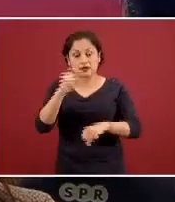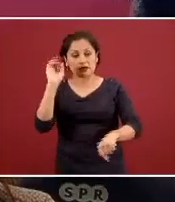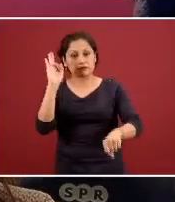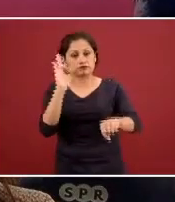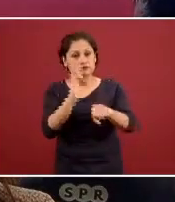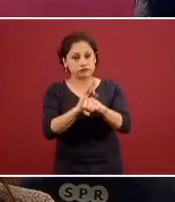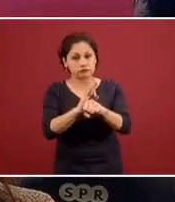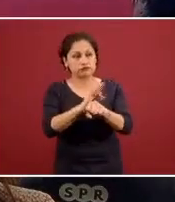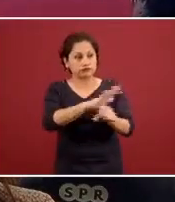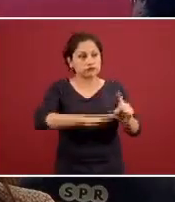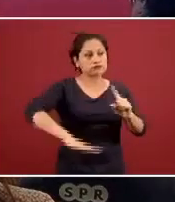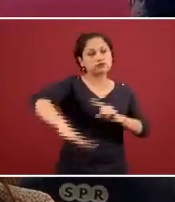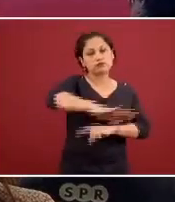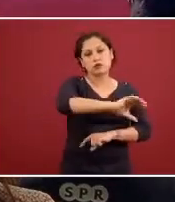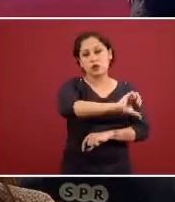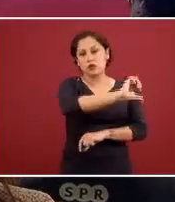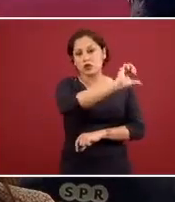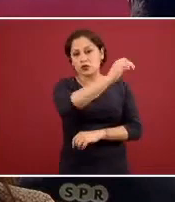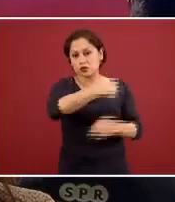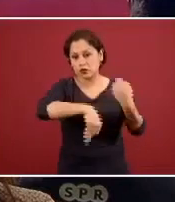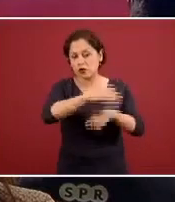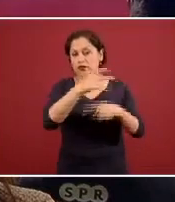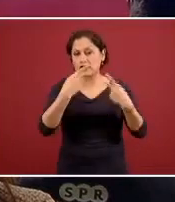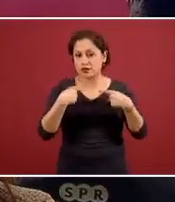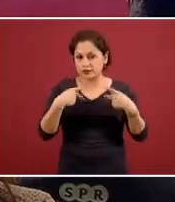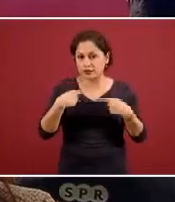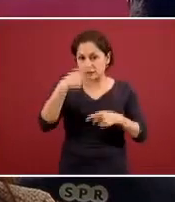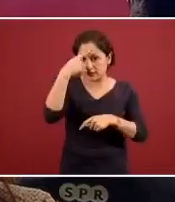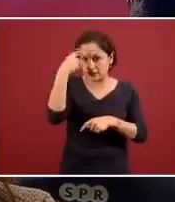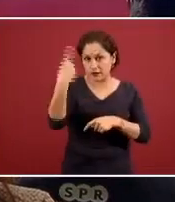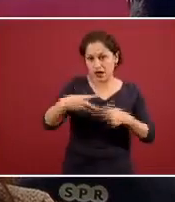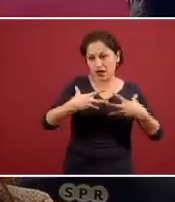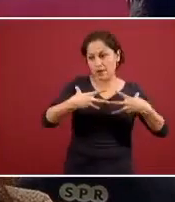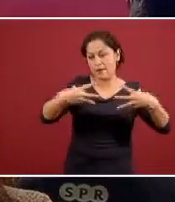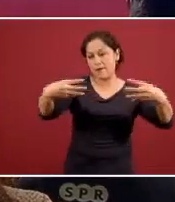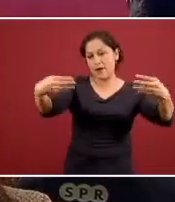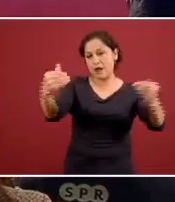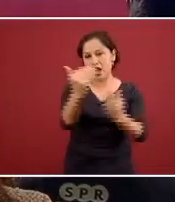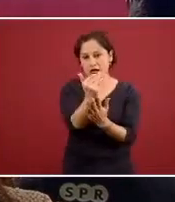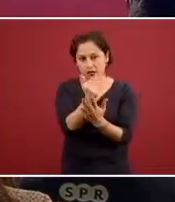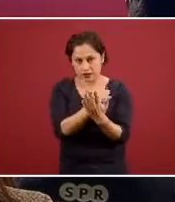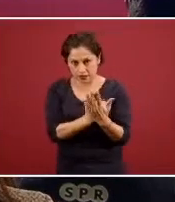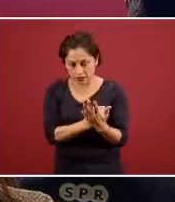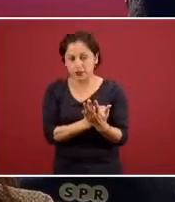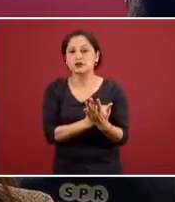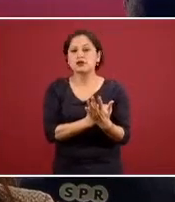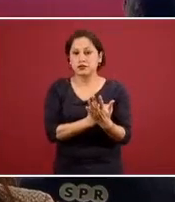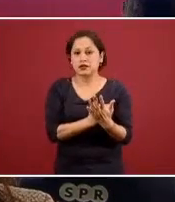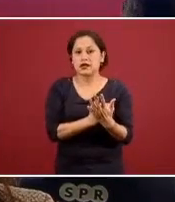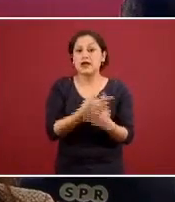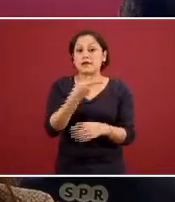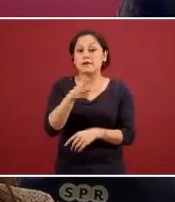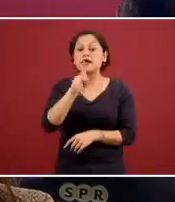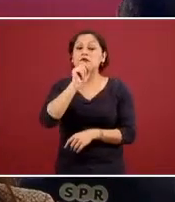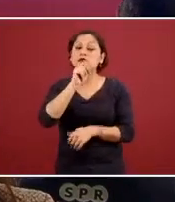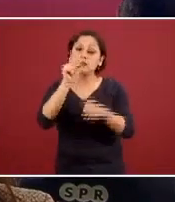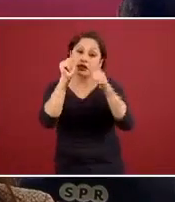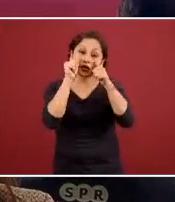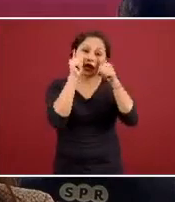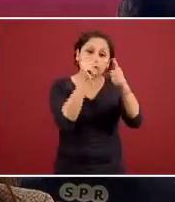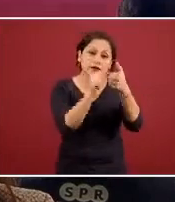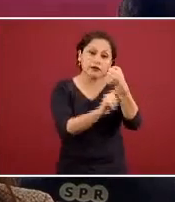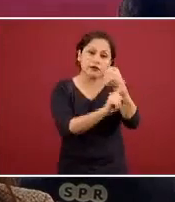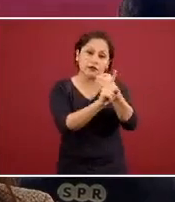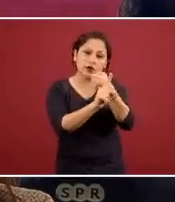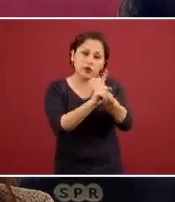a la población y evitar el contagio y el generar otra serie de daños sociales que pueden